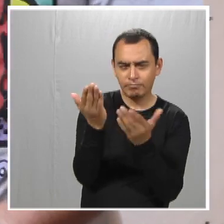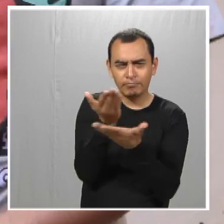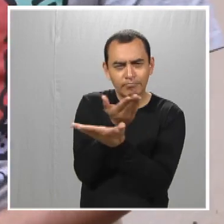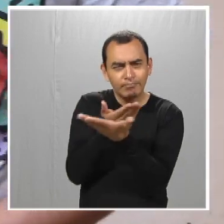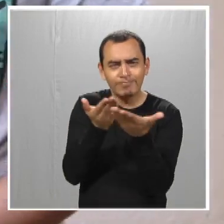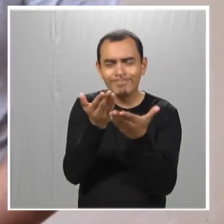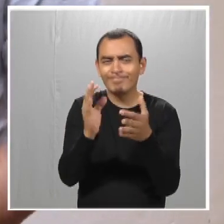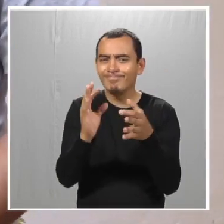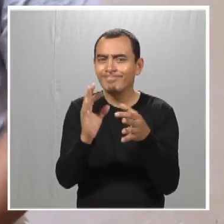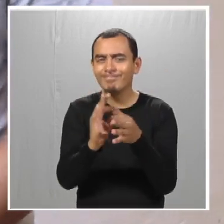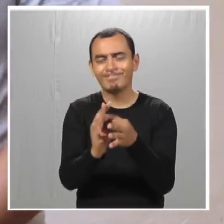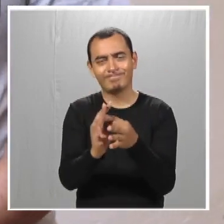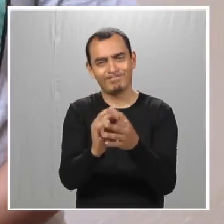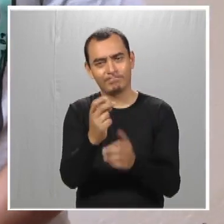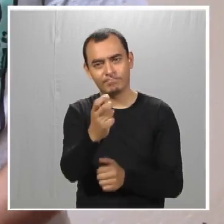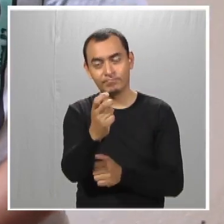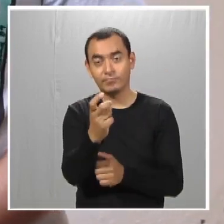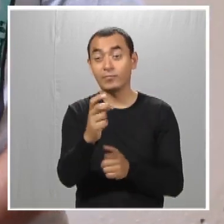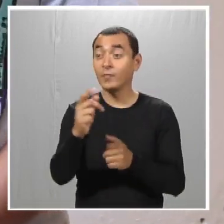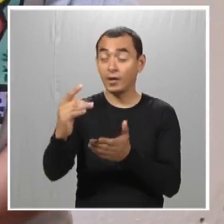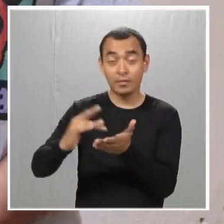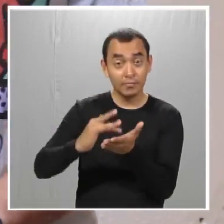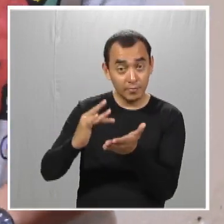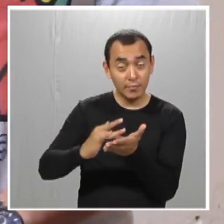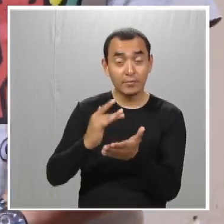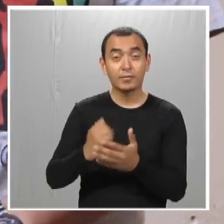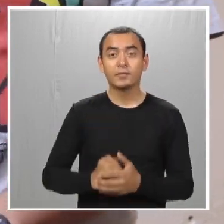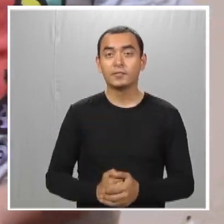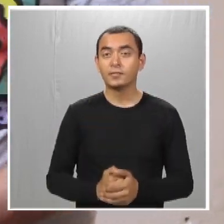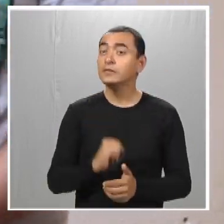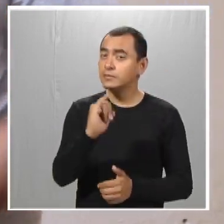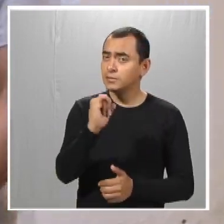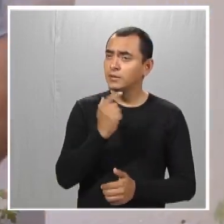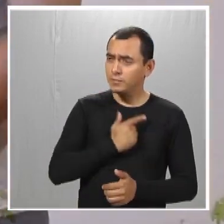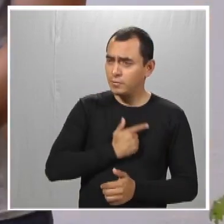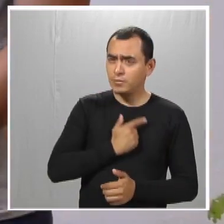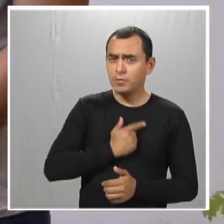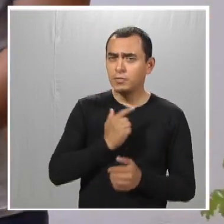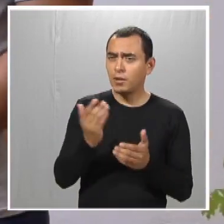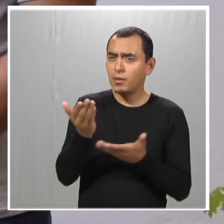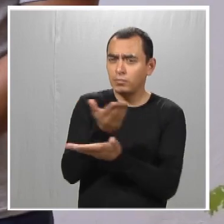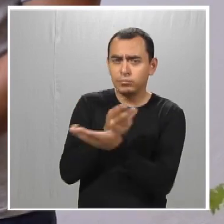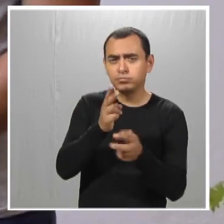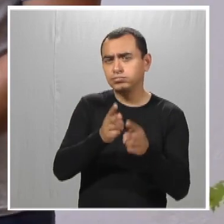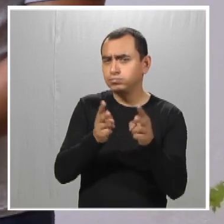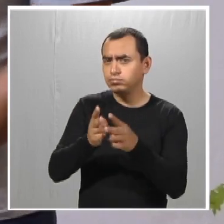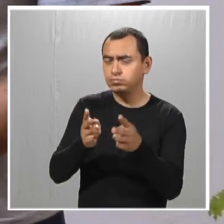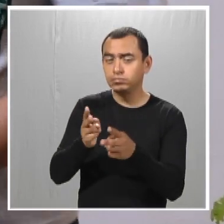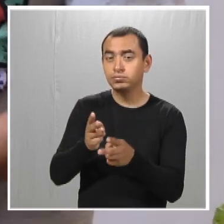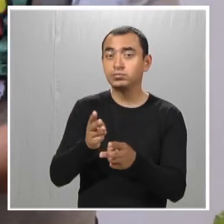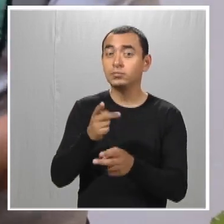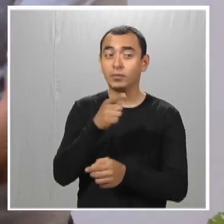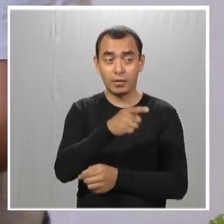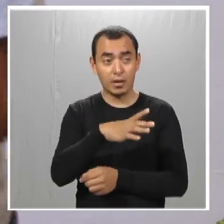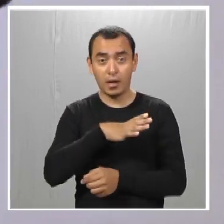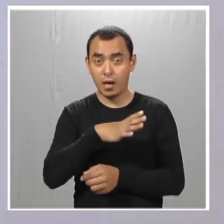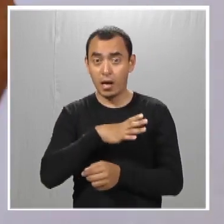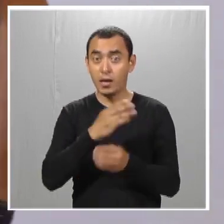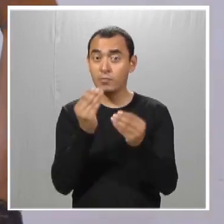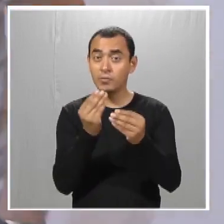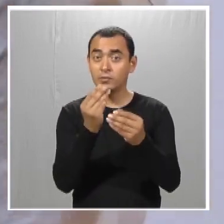diseño. Entonces compartimos esas ideas y hasta incluso él me ha apoyado. Pues sí me la he pasado bien. Él